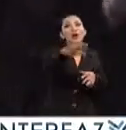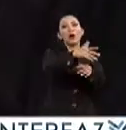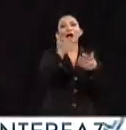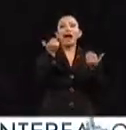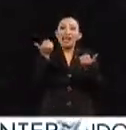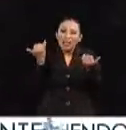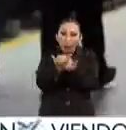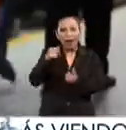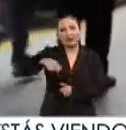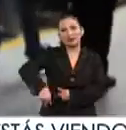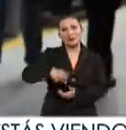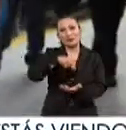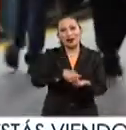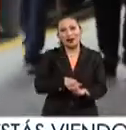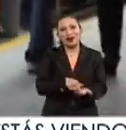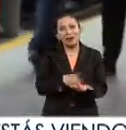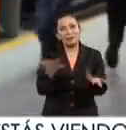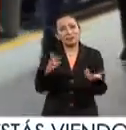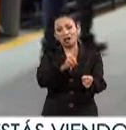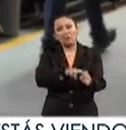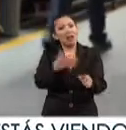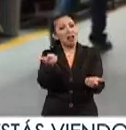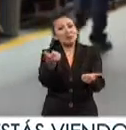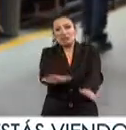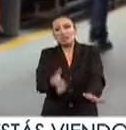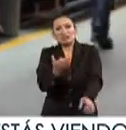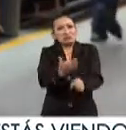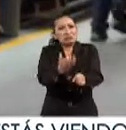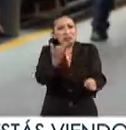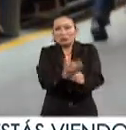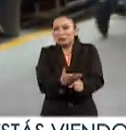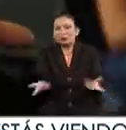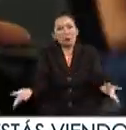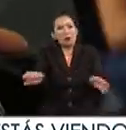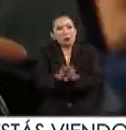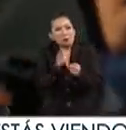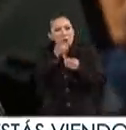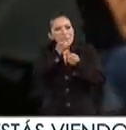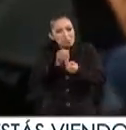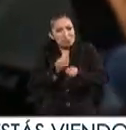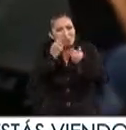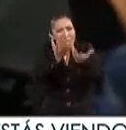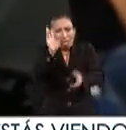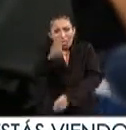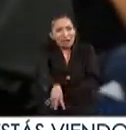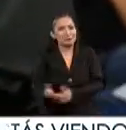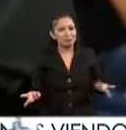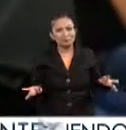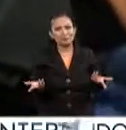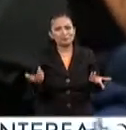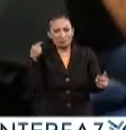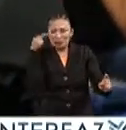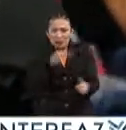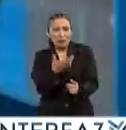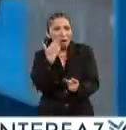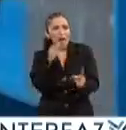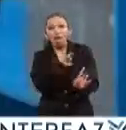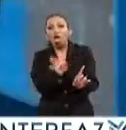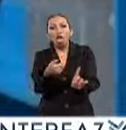como la de la Central por lo naturales que son por lo chistosos por cómo te dicen las cosas directo